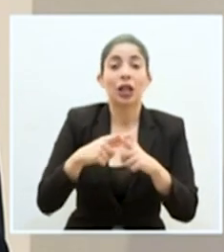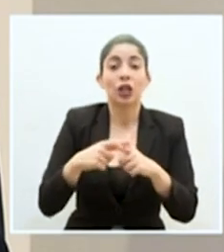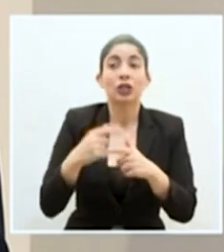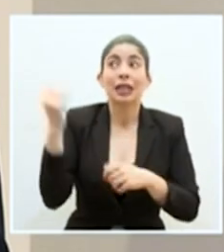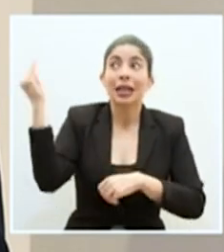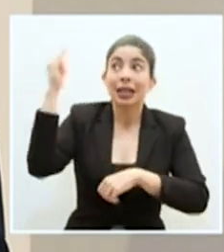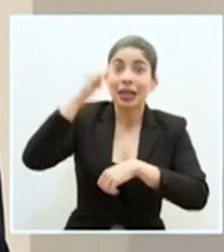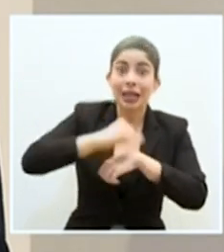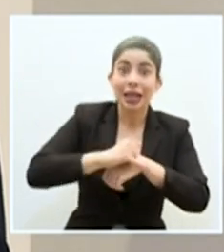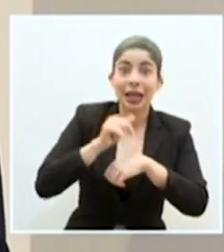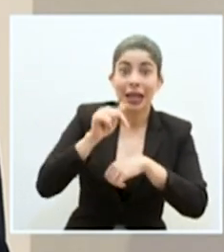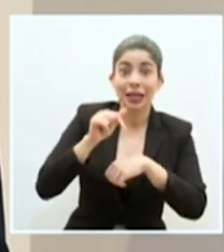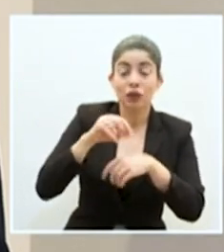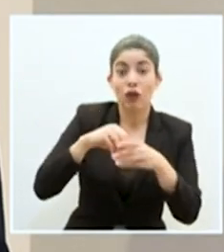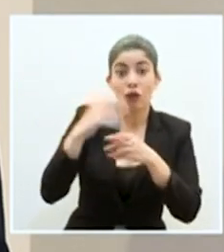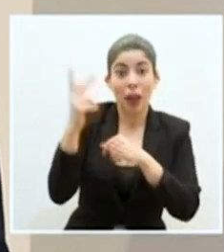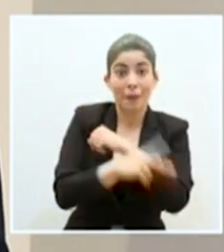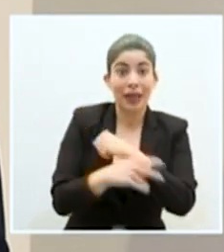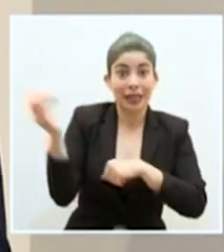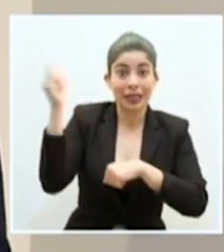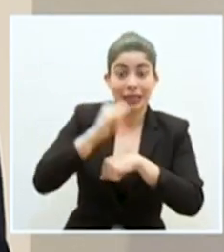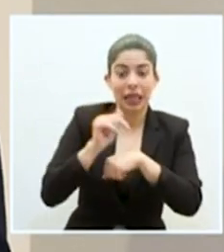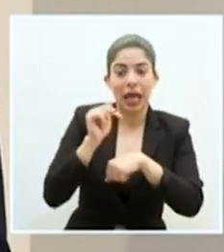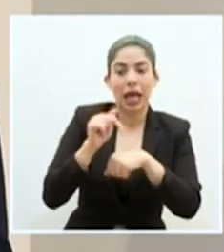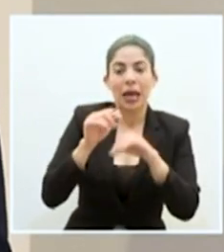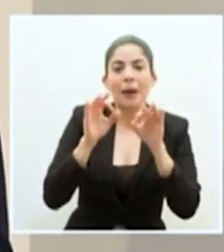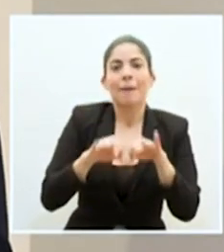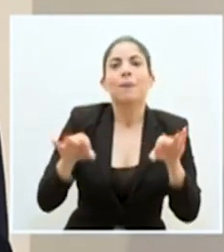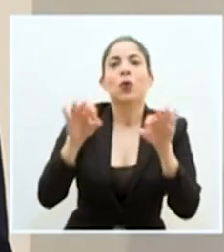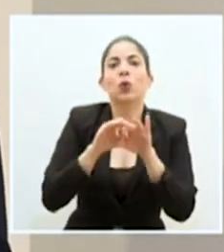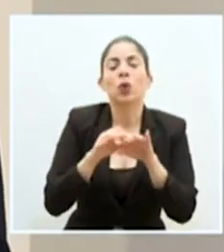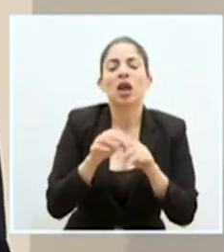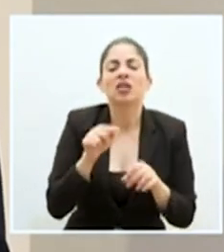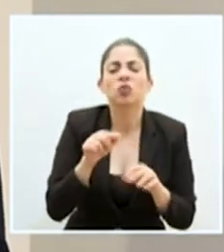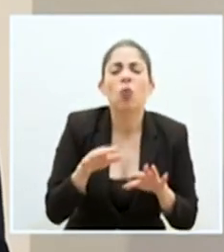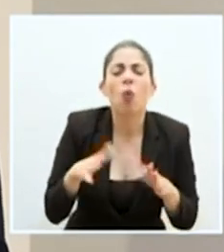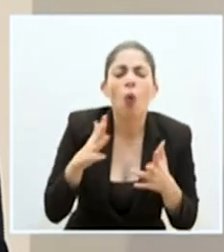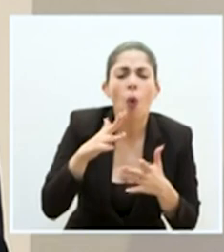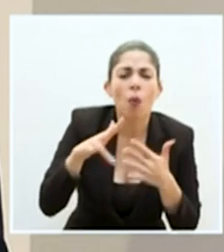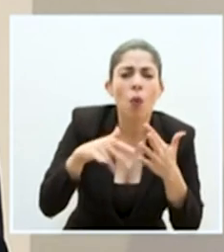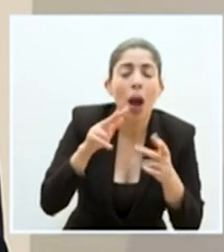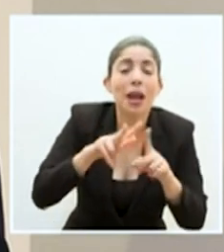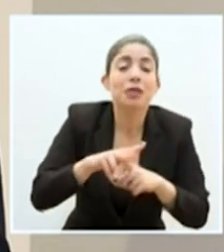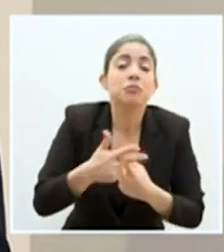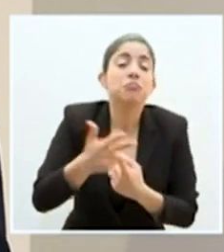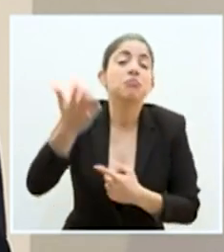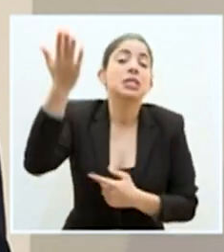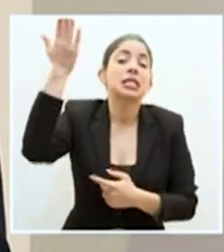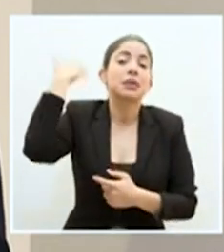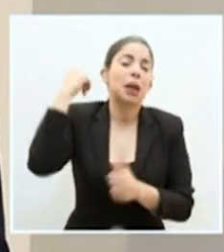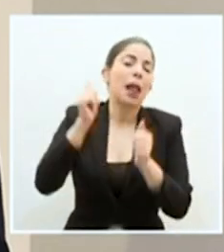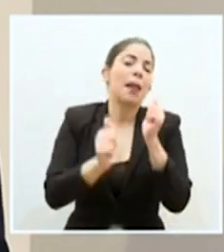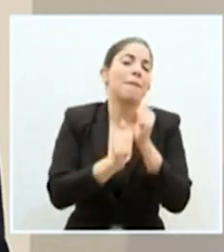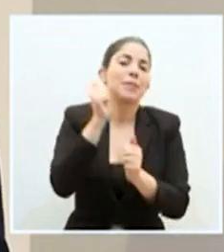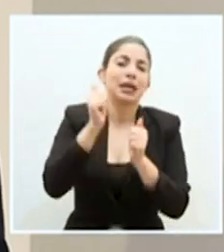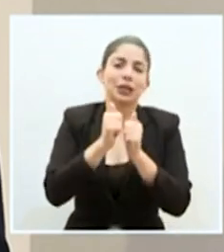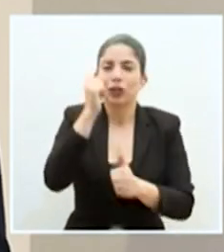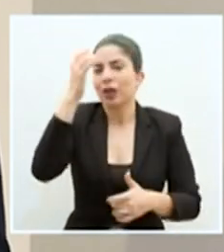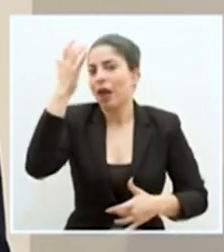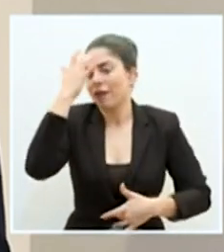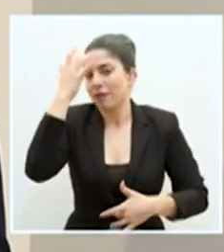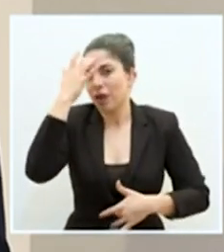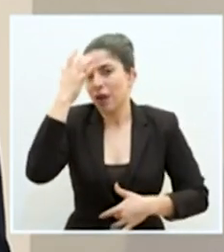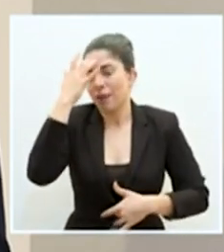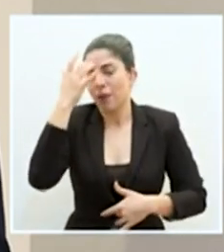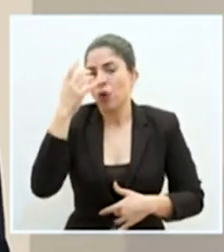importados cobra relevancia para entender justamente cómo está ese comportamiento. En un inicio, pues obviamente la mayoría de los casos eran por